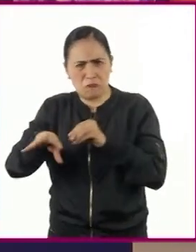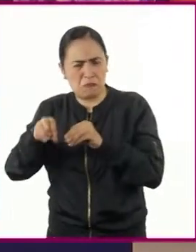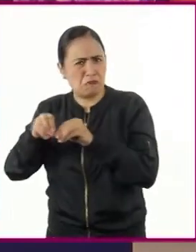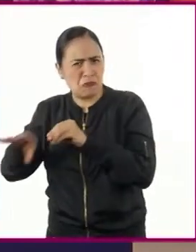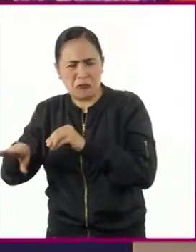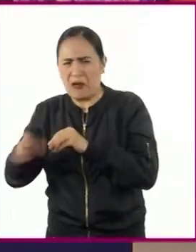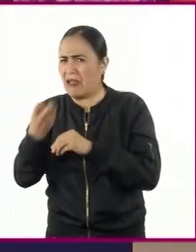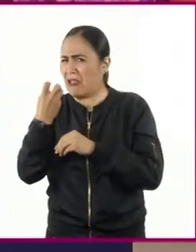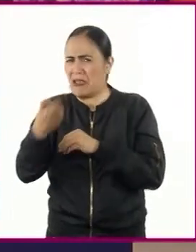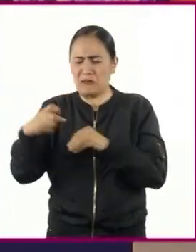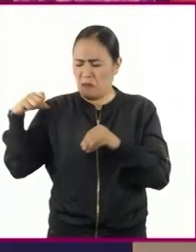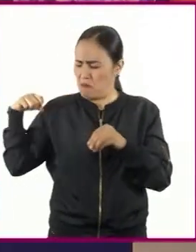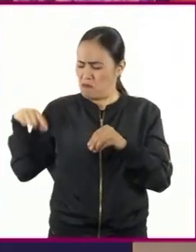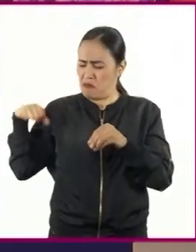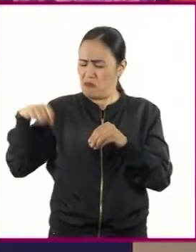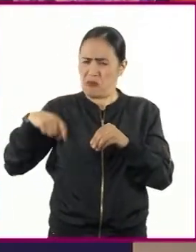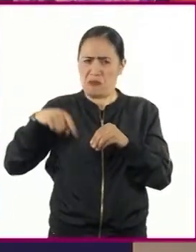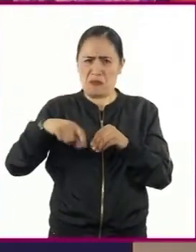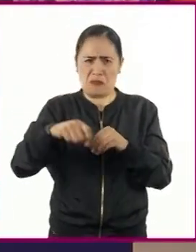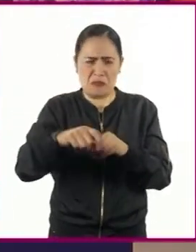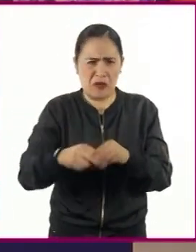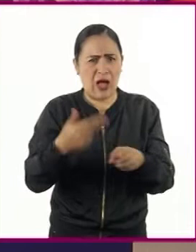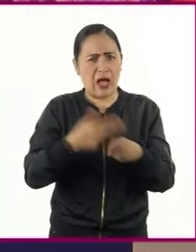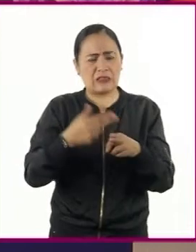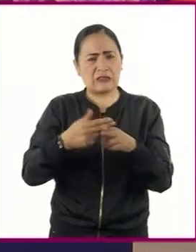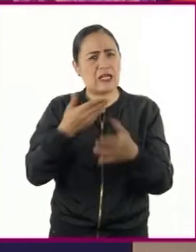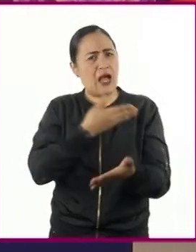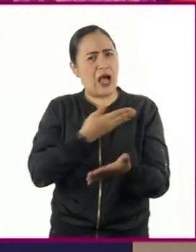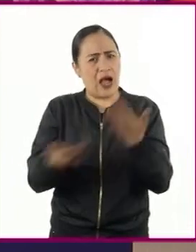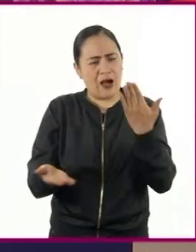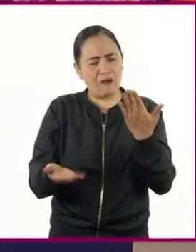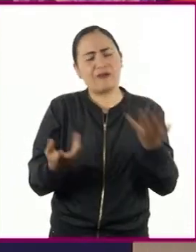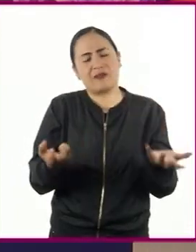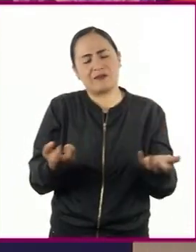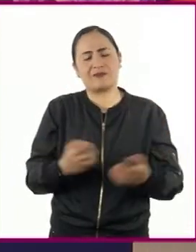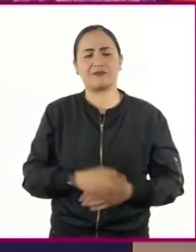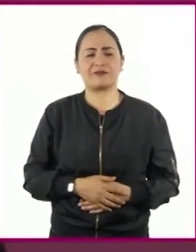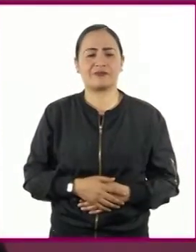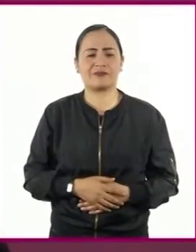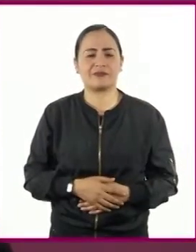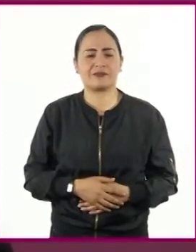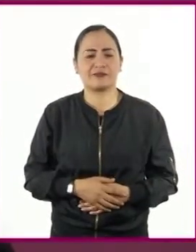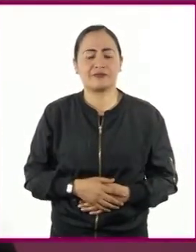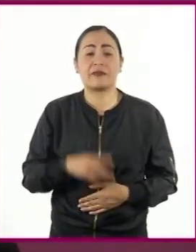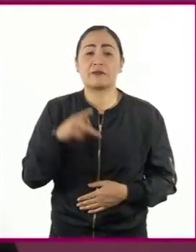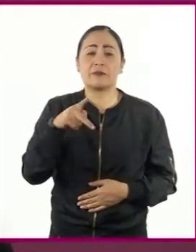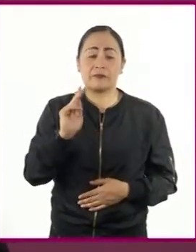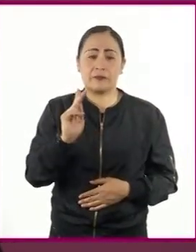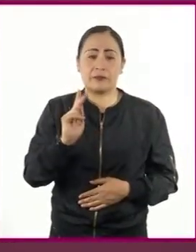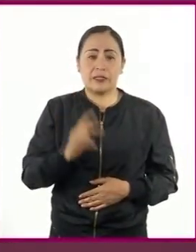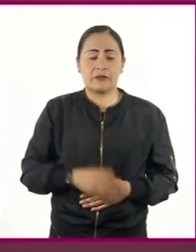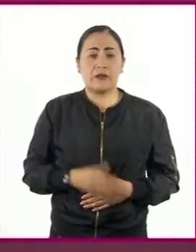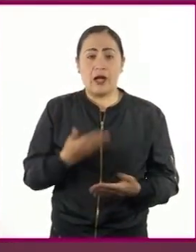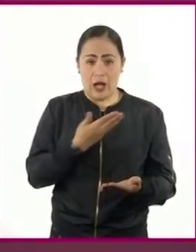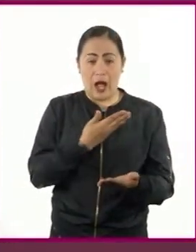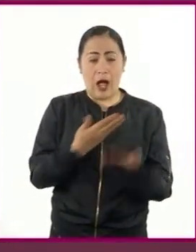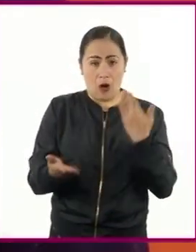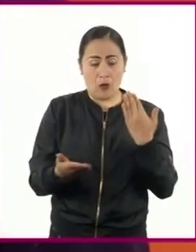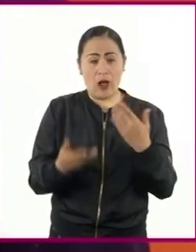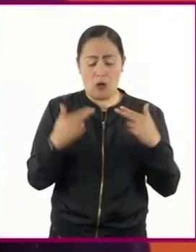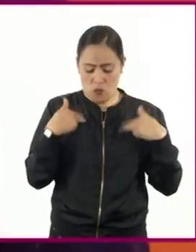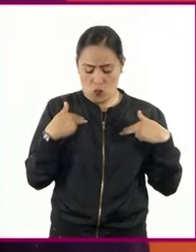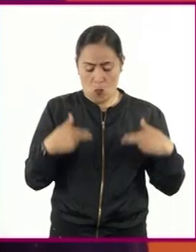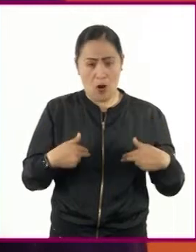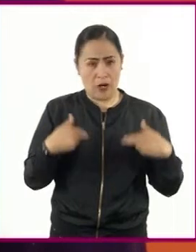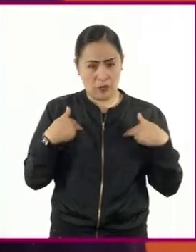presente desde sus orígenes hasta alcanzar la actual especiación. Sin embargo, actualmente el ser